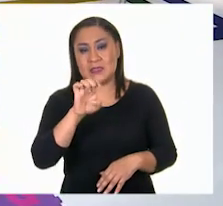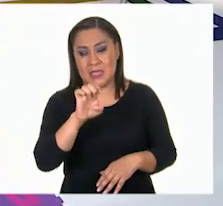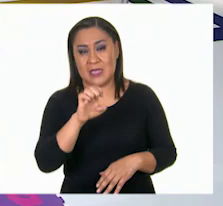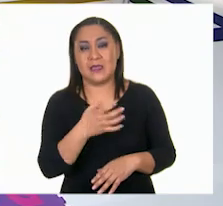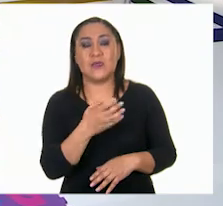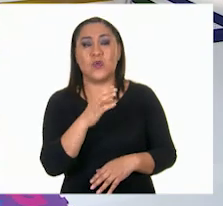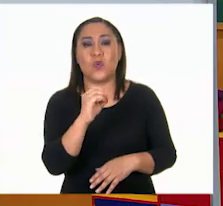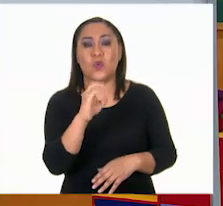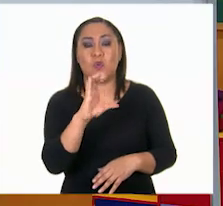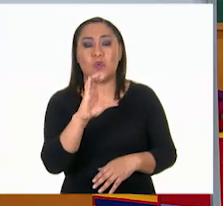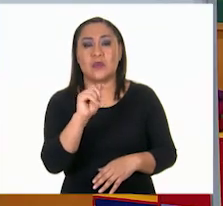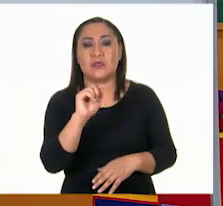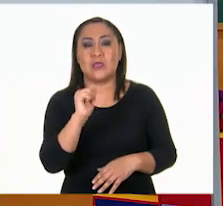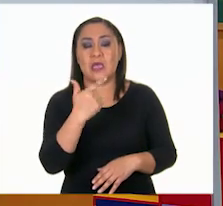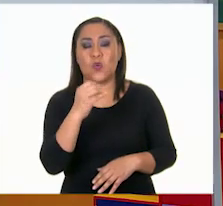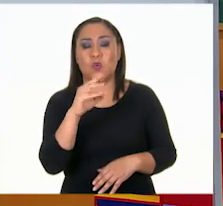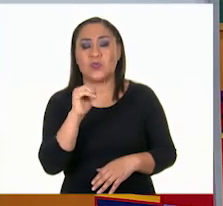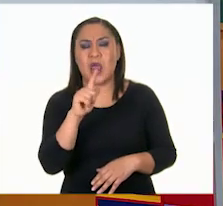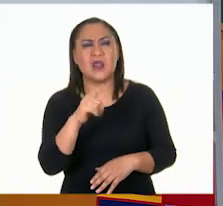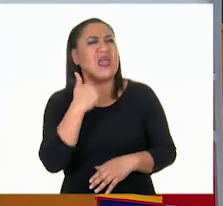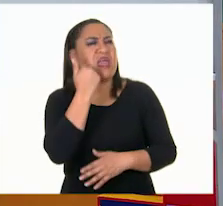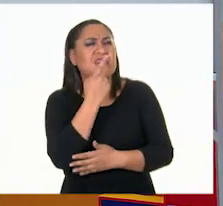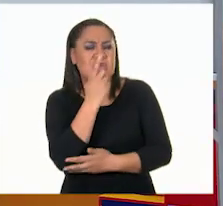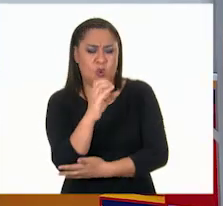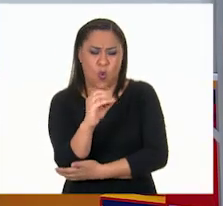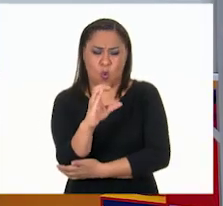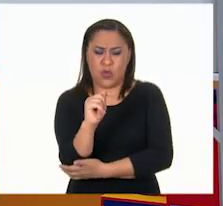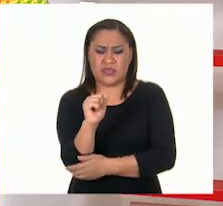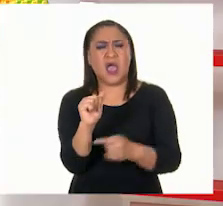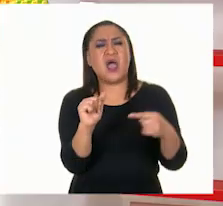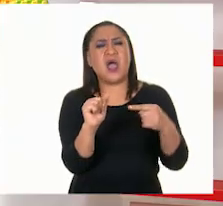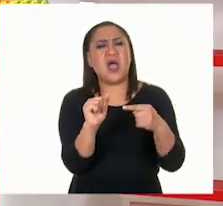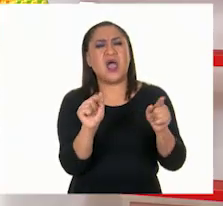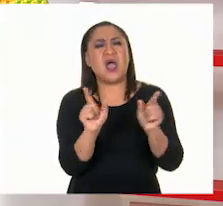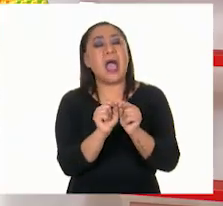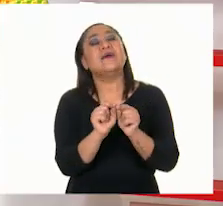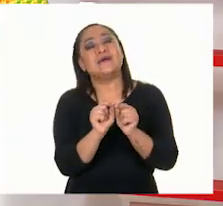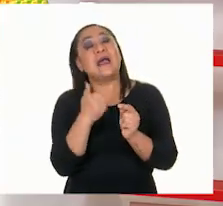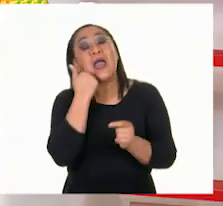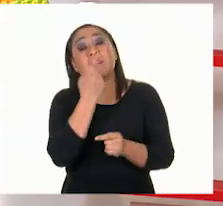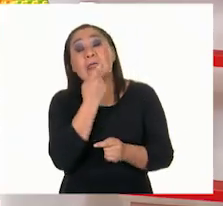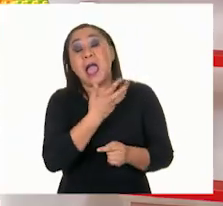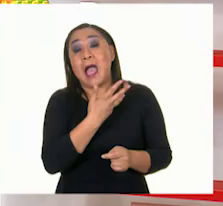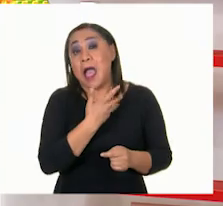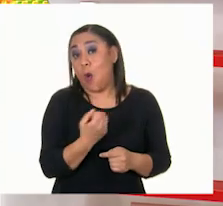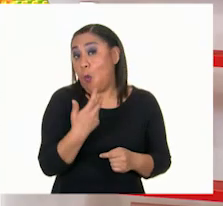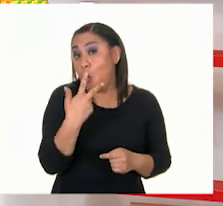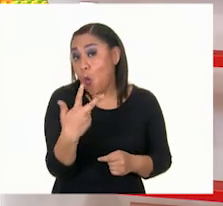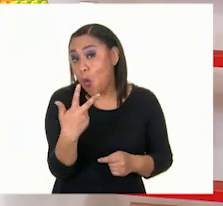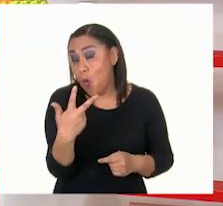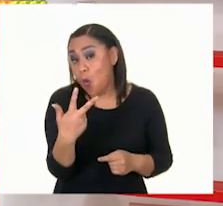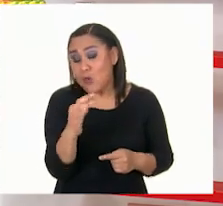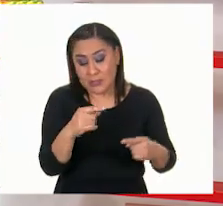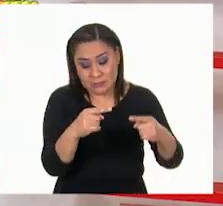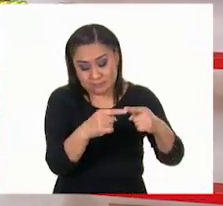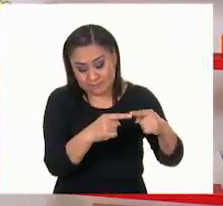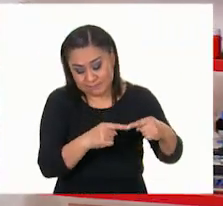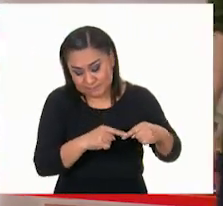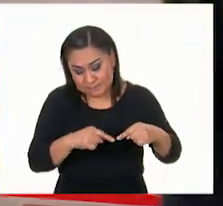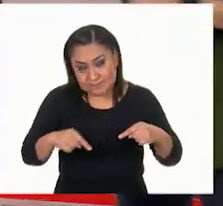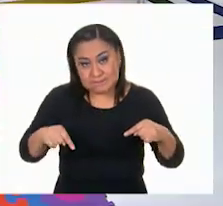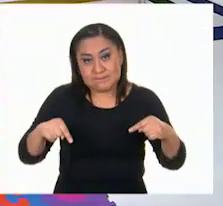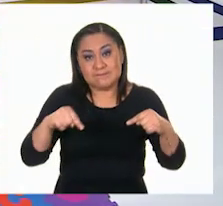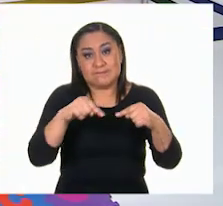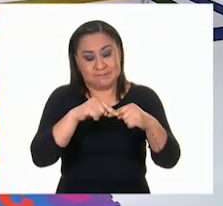Octa ocho. Muy bien, octa significa ocho, por eso se llama pirámide octagonal y tiene ocho aristas en su